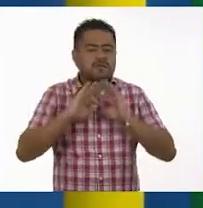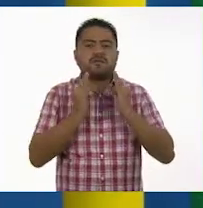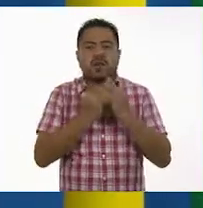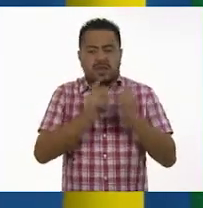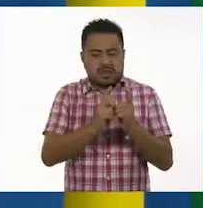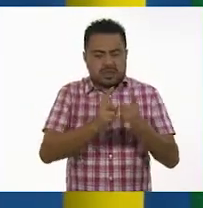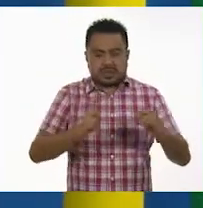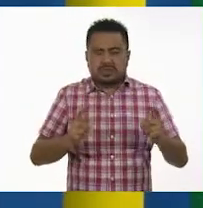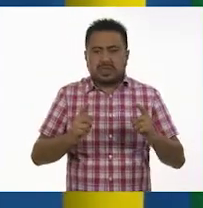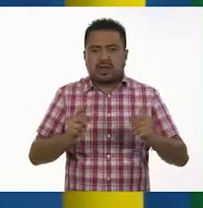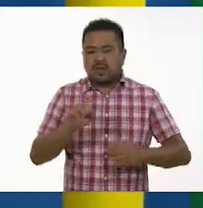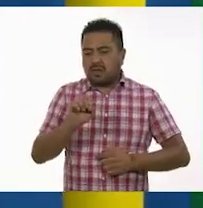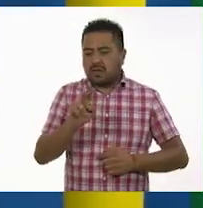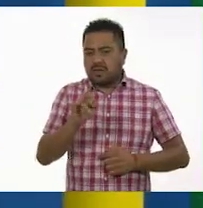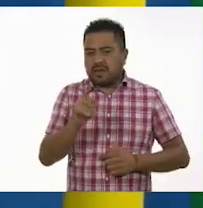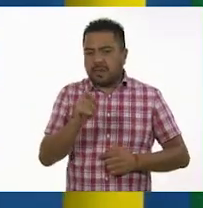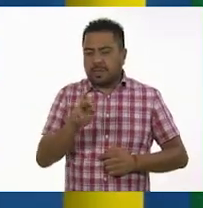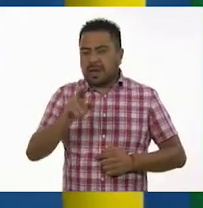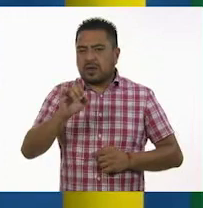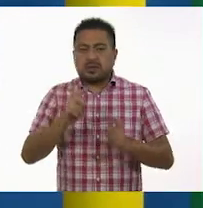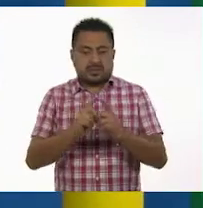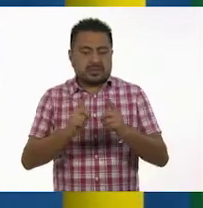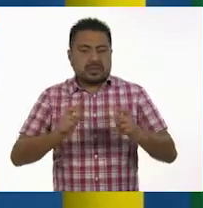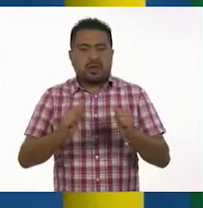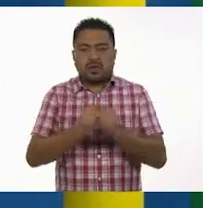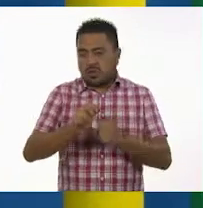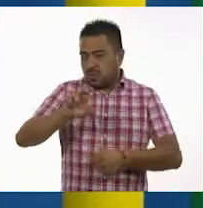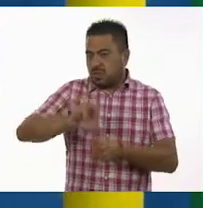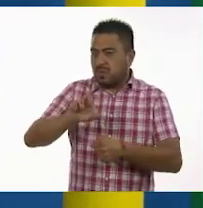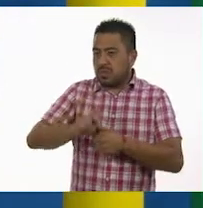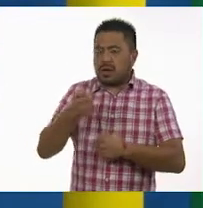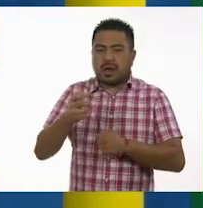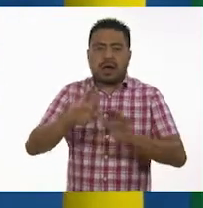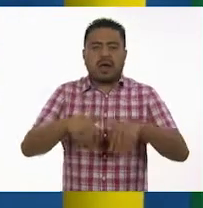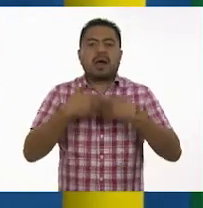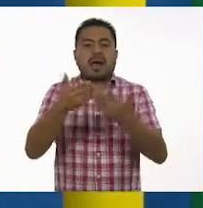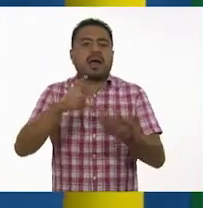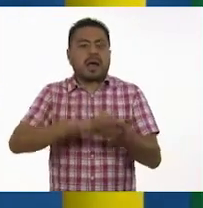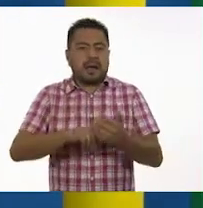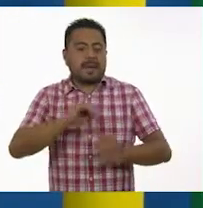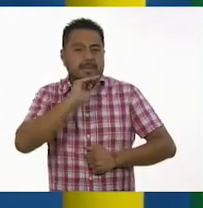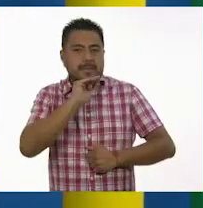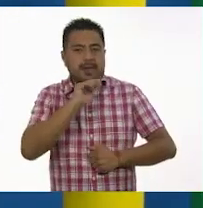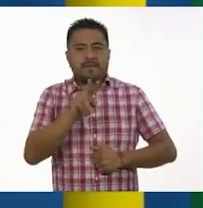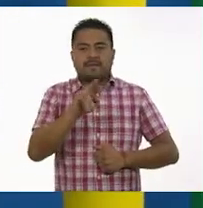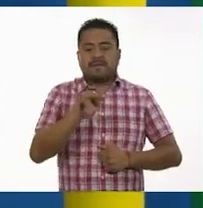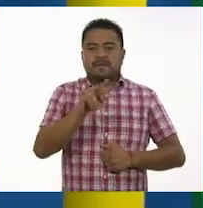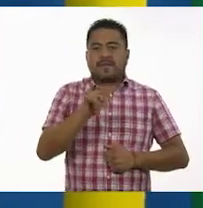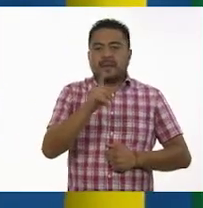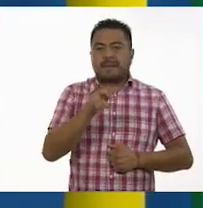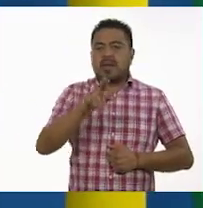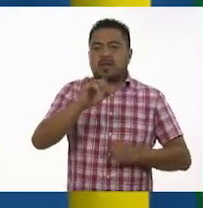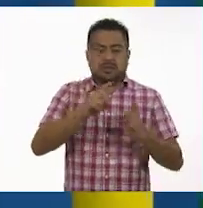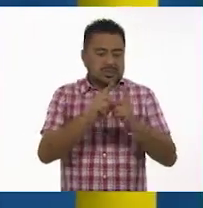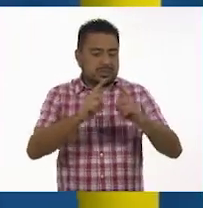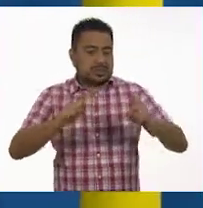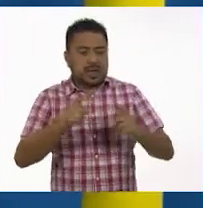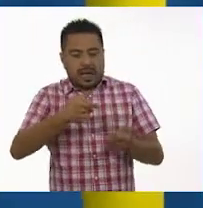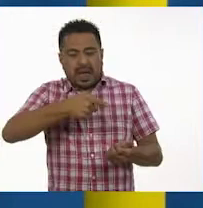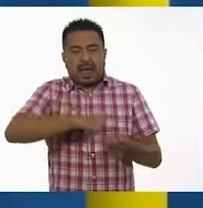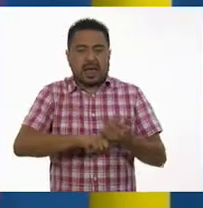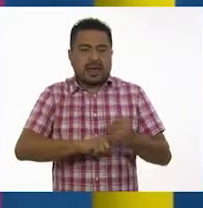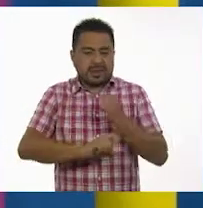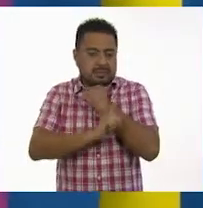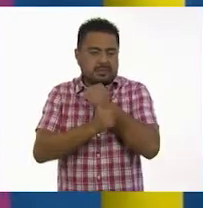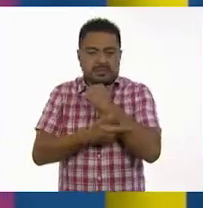desarrollo. Los ovíparos, que se desarrollan en un huevo, fuera de la madre y los vivíparos, que se desarrollan dentro del